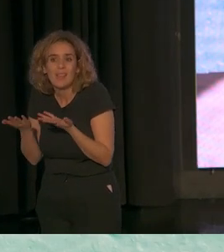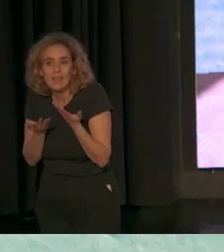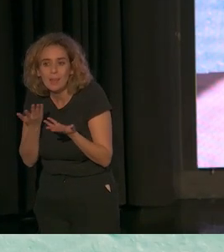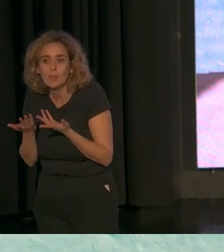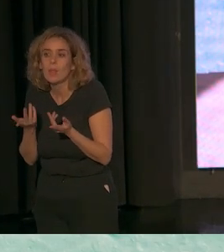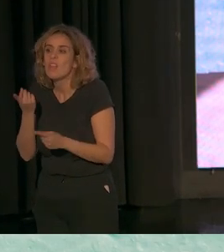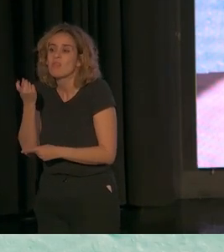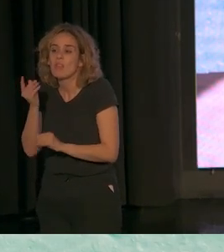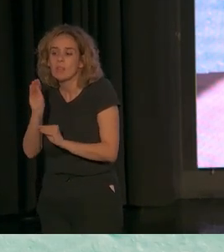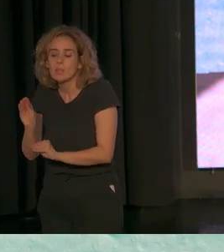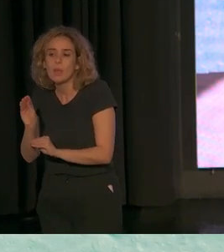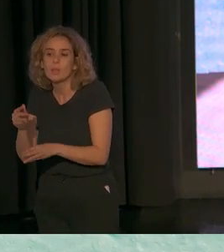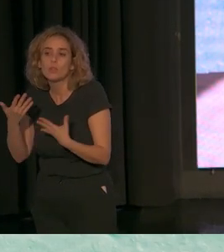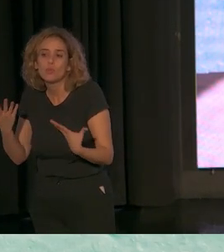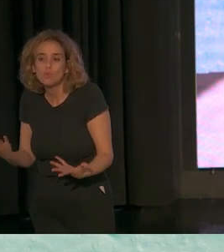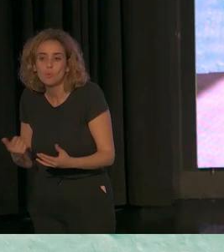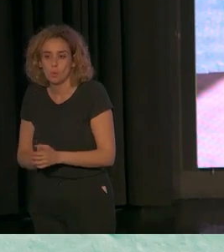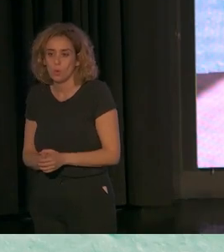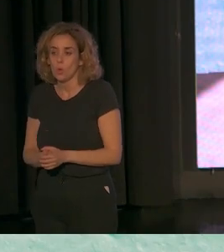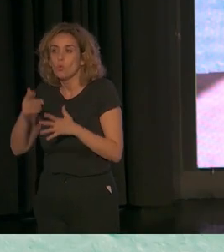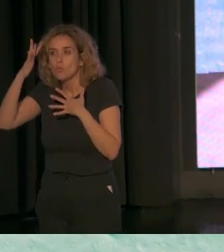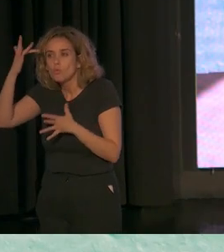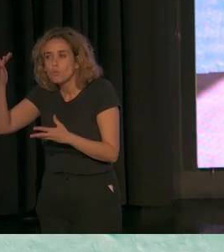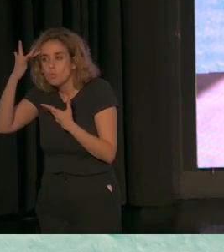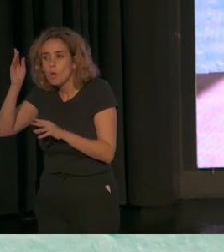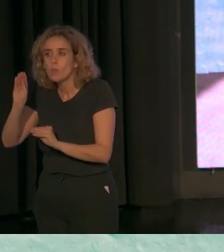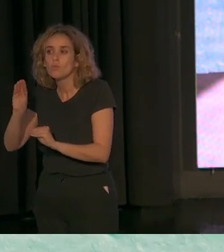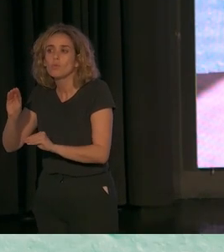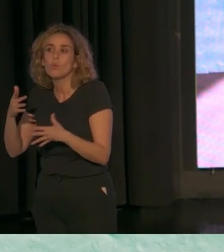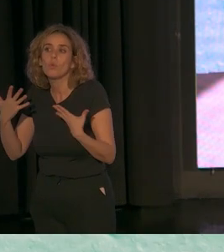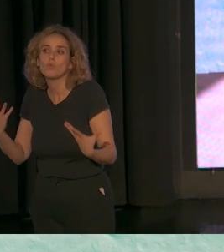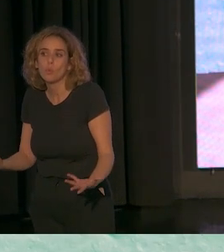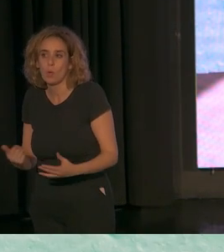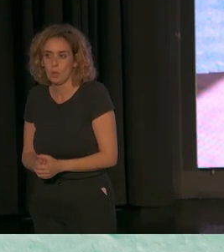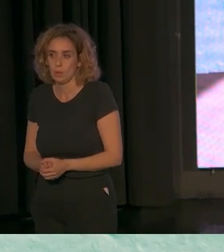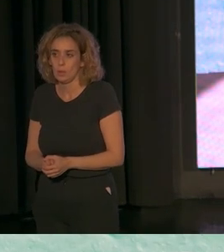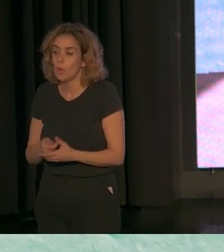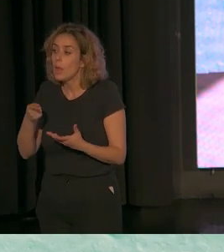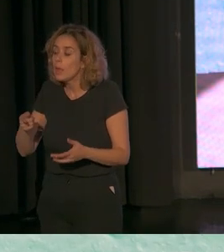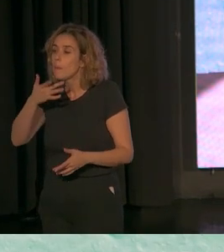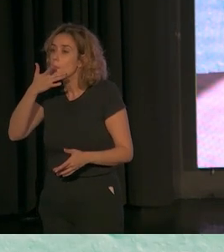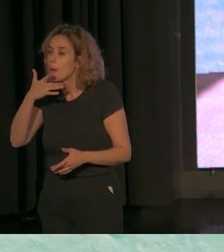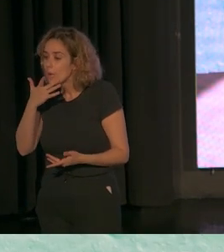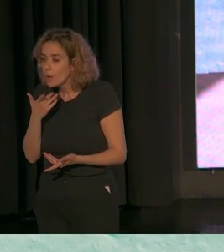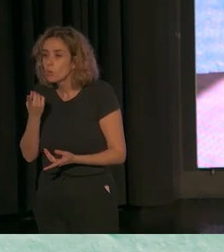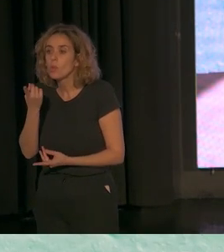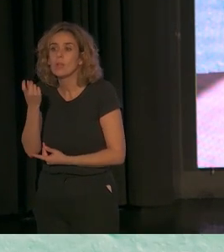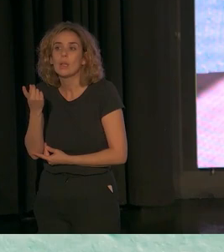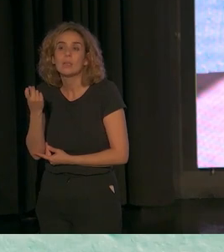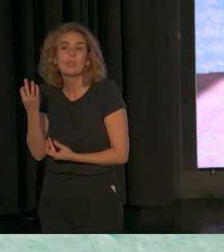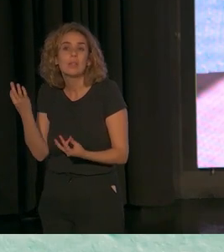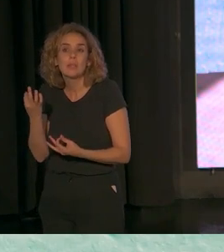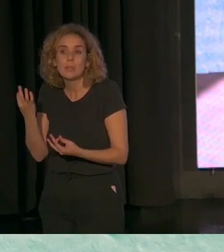sus necesidades, cuáles pueden ser sus sueños. Y, para conocerlas y para aproximarlas, necesitamos